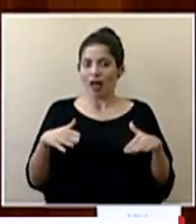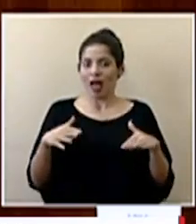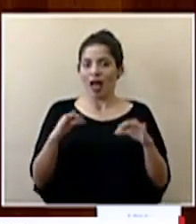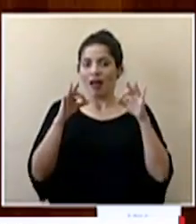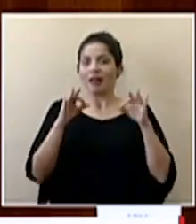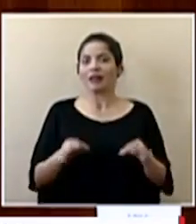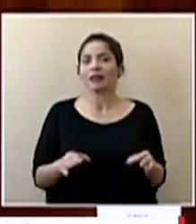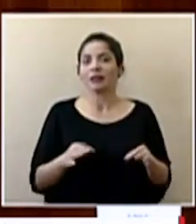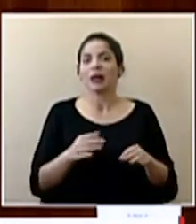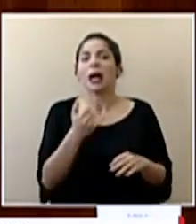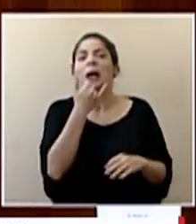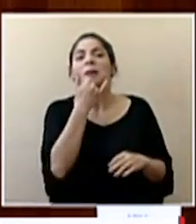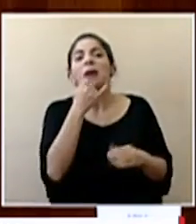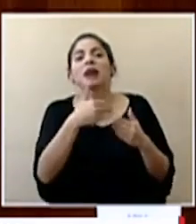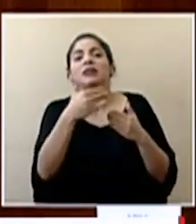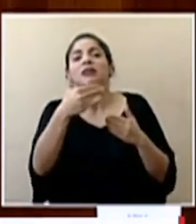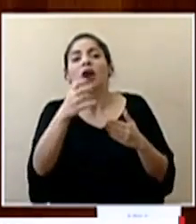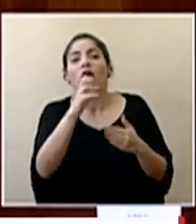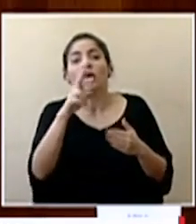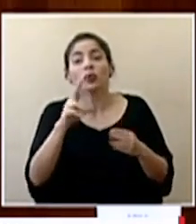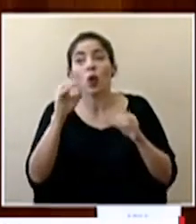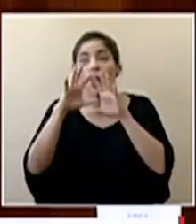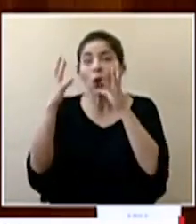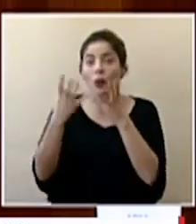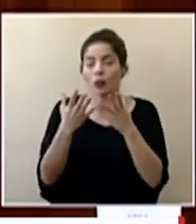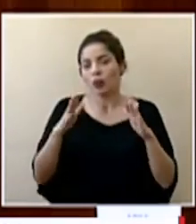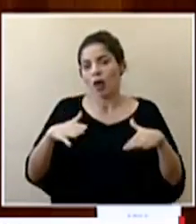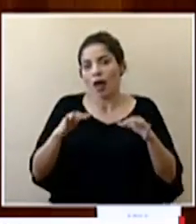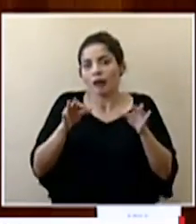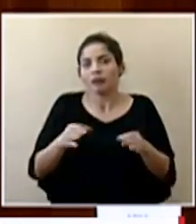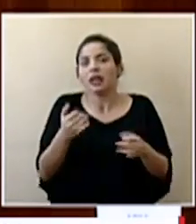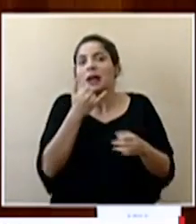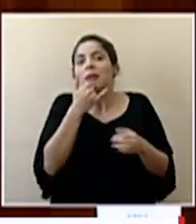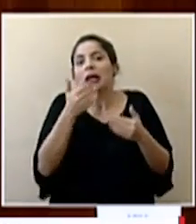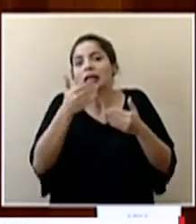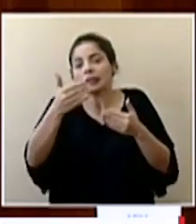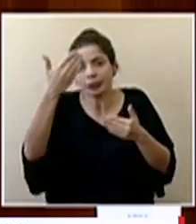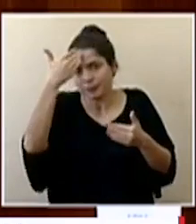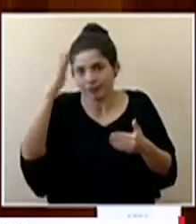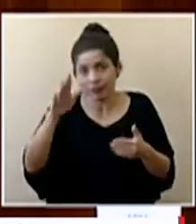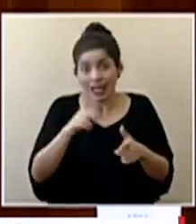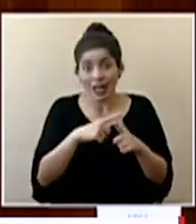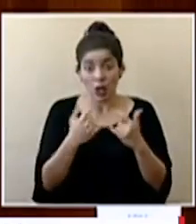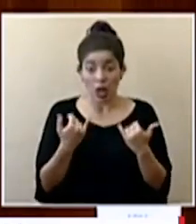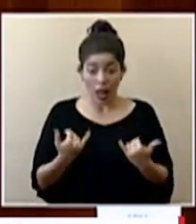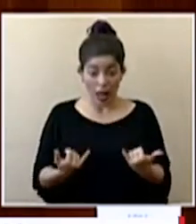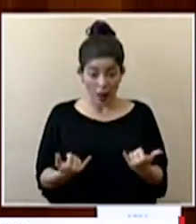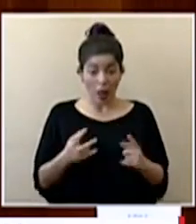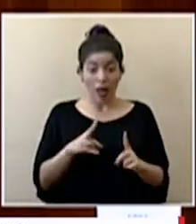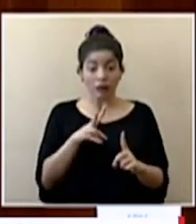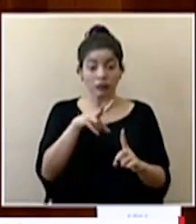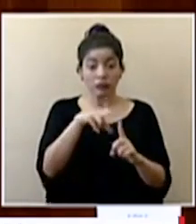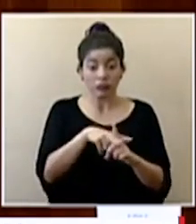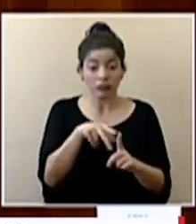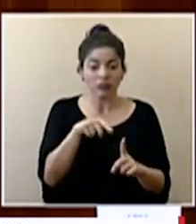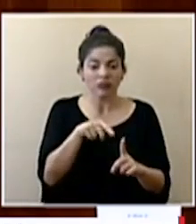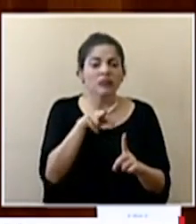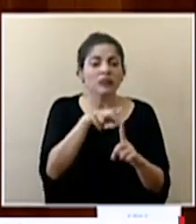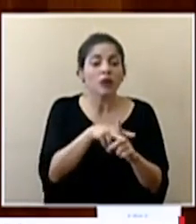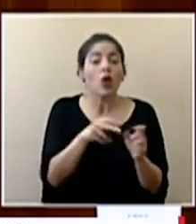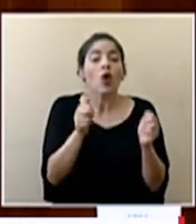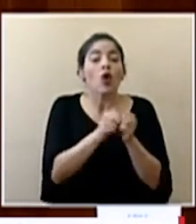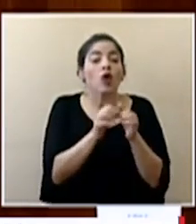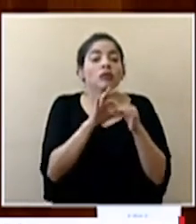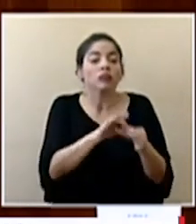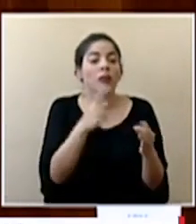decir exactamente qué va a pasar ni en Costa Rica ni en el resto del mundo así que las medidas que se tomaron se tomaron con la evidencia que